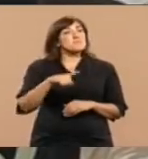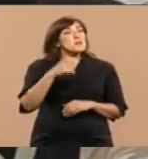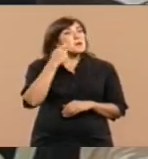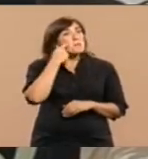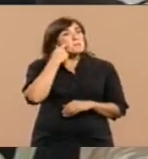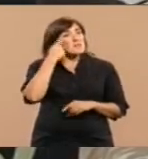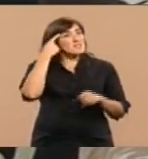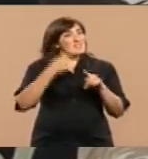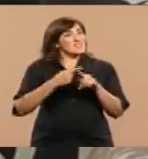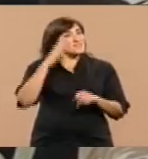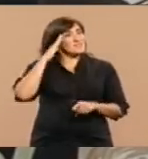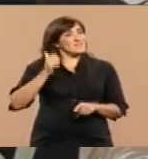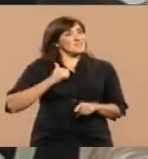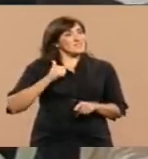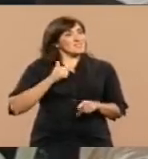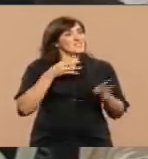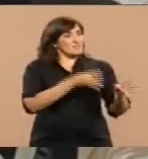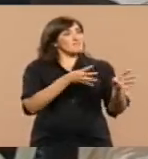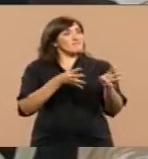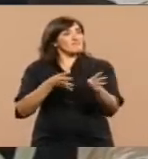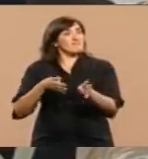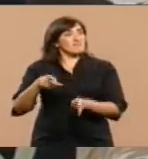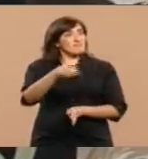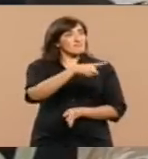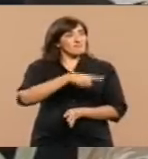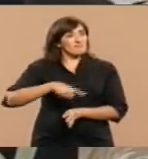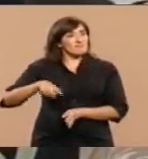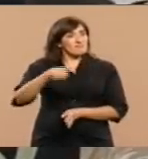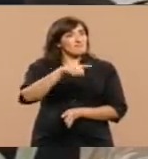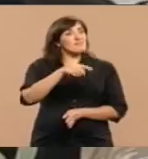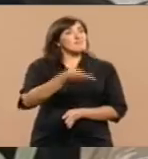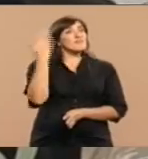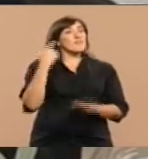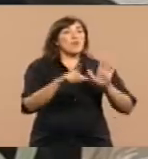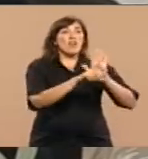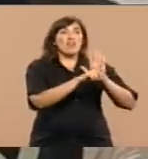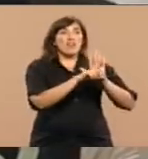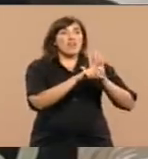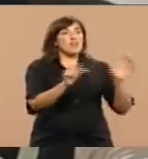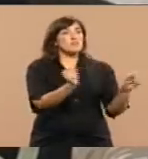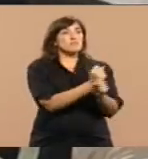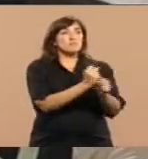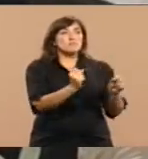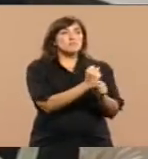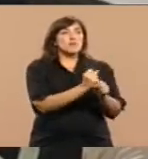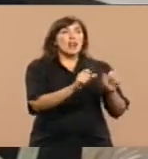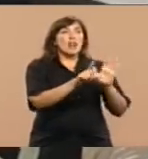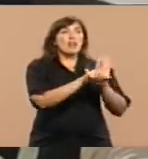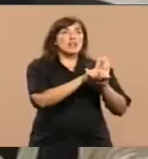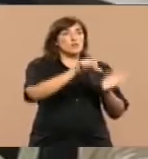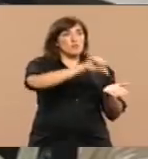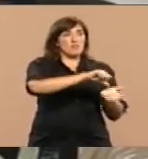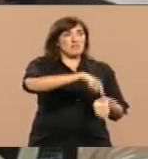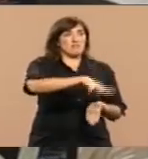de guerra, combatientes que a partir de una ley sancionada por la legislatura